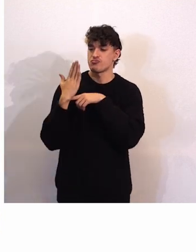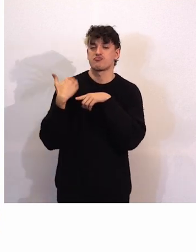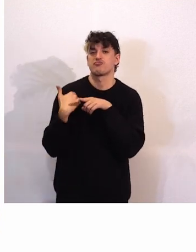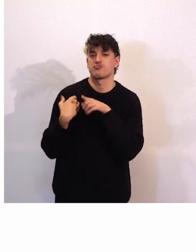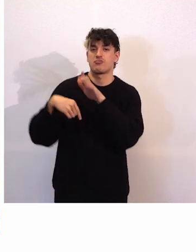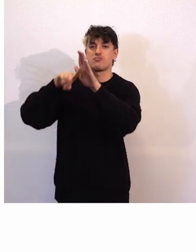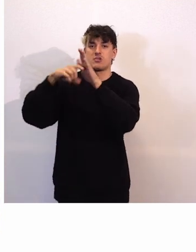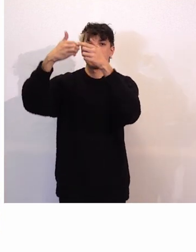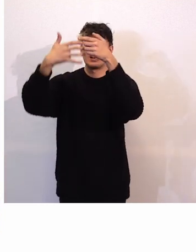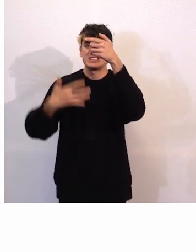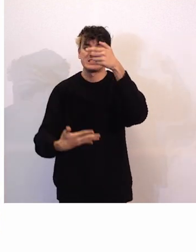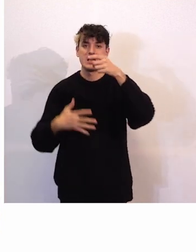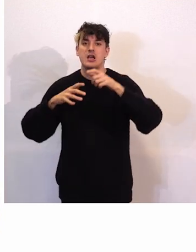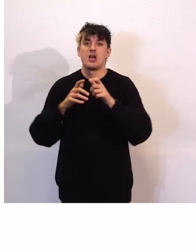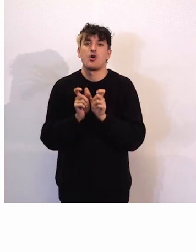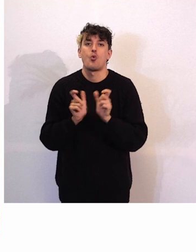para la Junta Directiva.